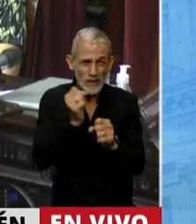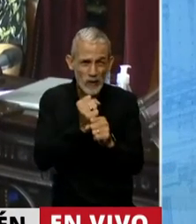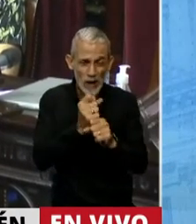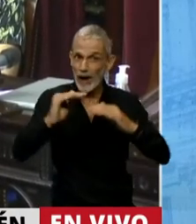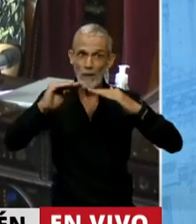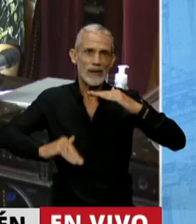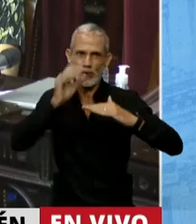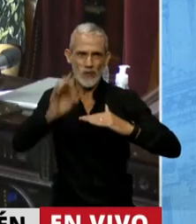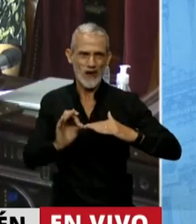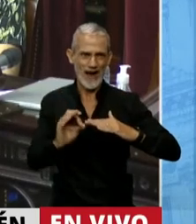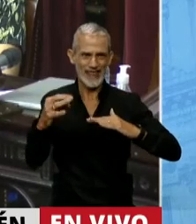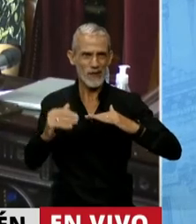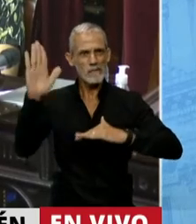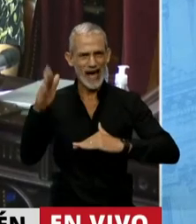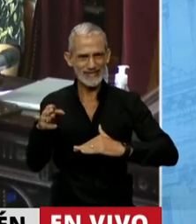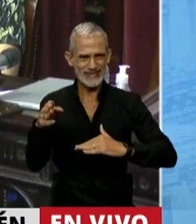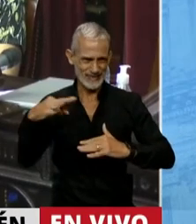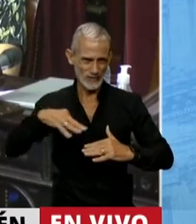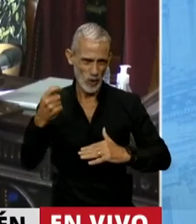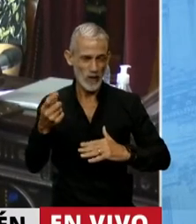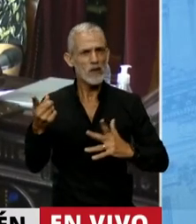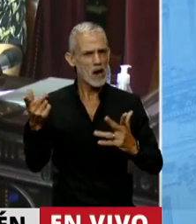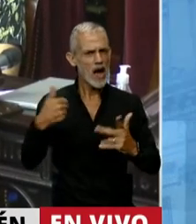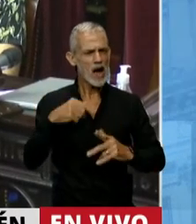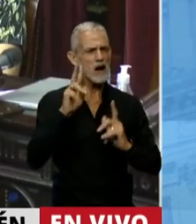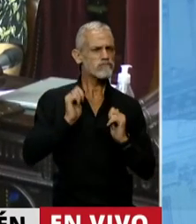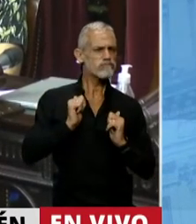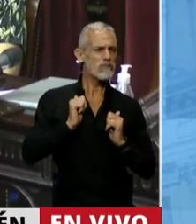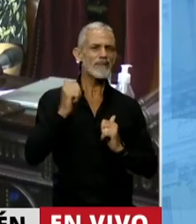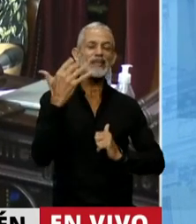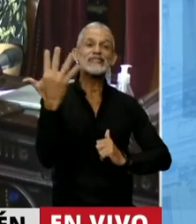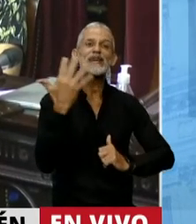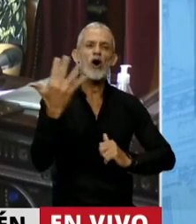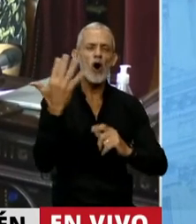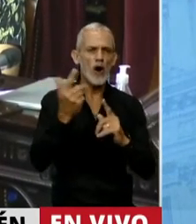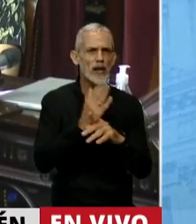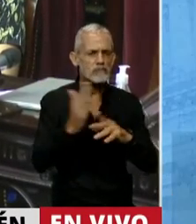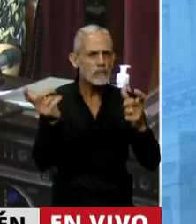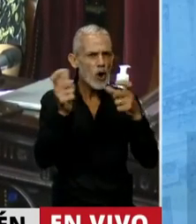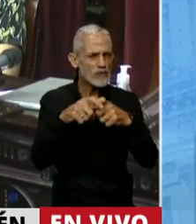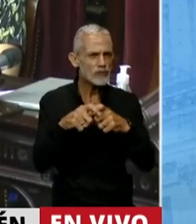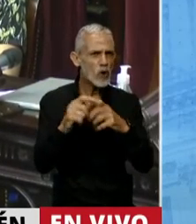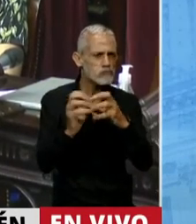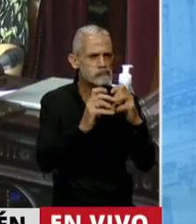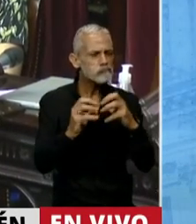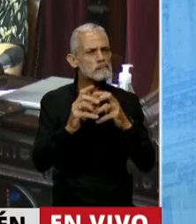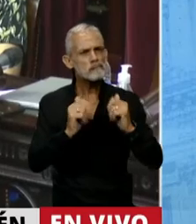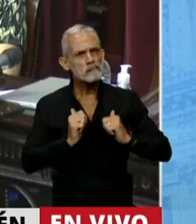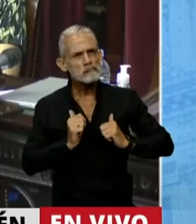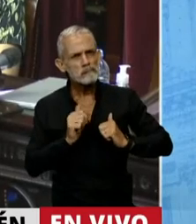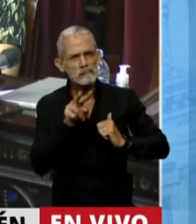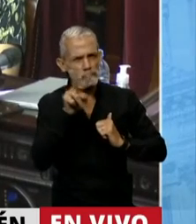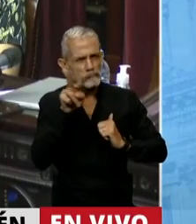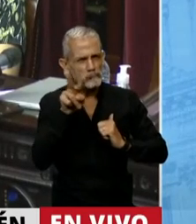trabajador en actividad. Seguí con atención las casi cinco horas de debate en comisión, un debate